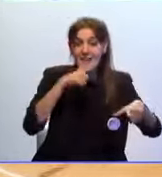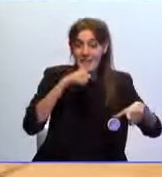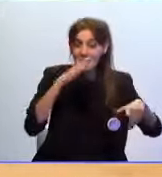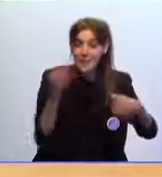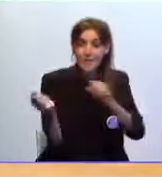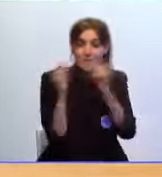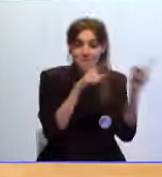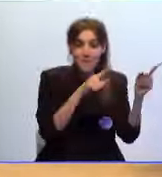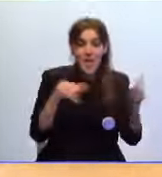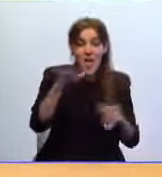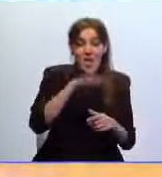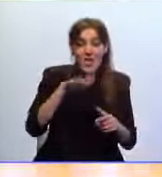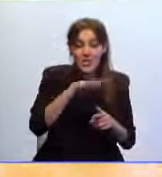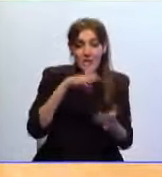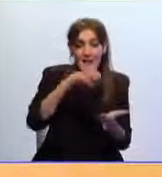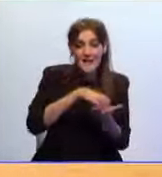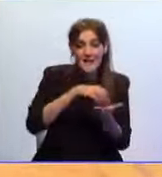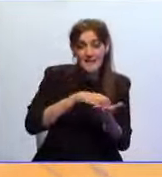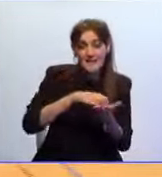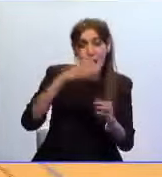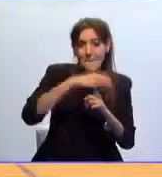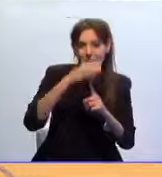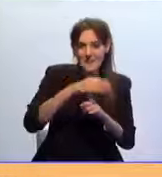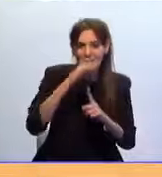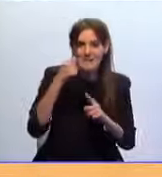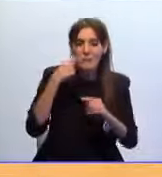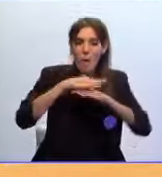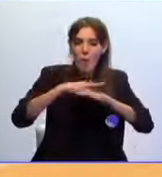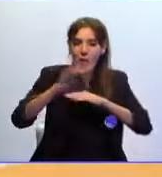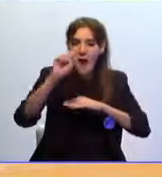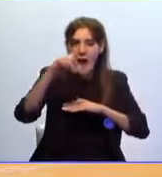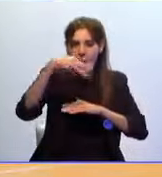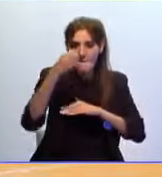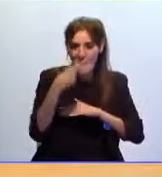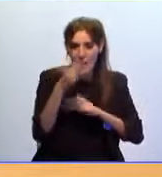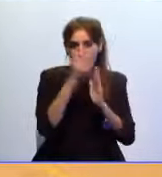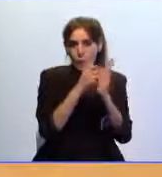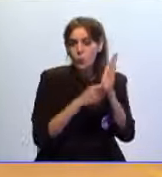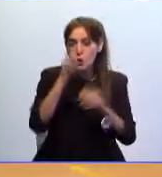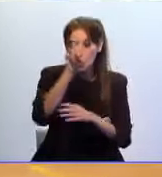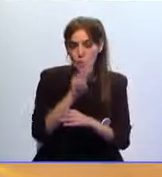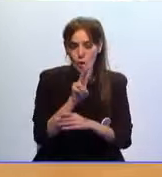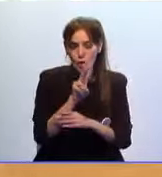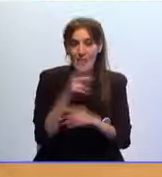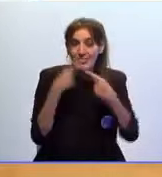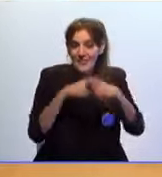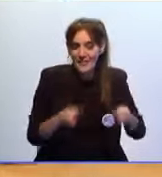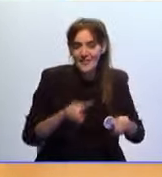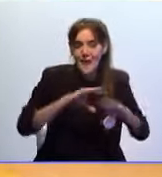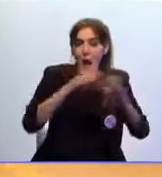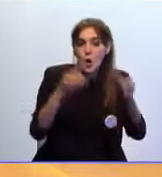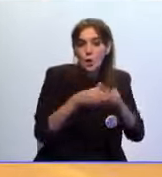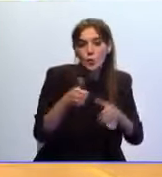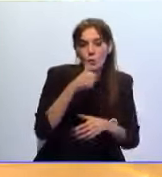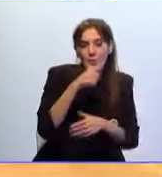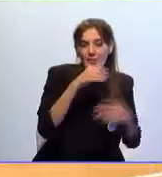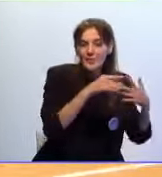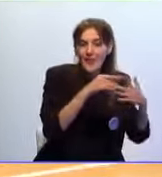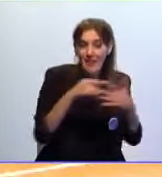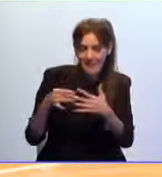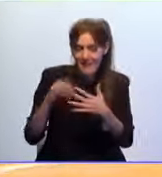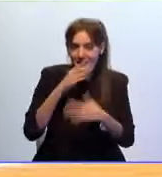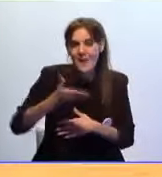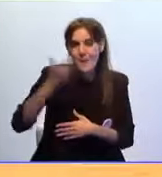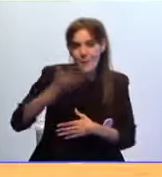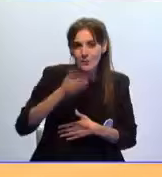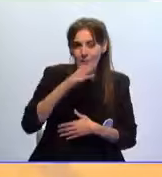desplaza a tierras manchegas para medir fuerzas con Almagro dos puntos le separan El conjunto Ceutí es líder y cuenta sus